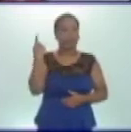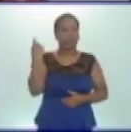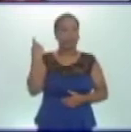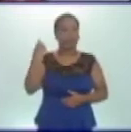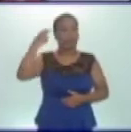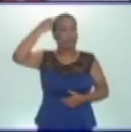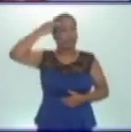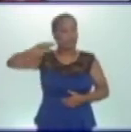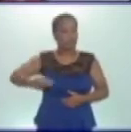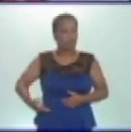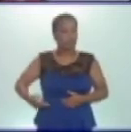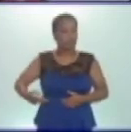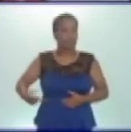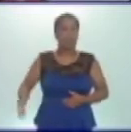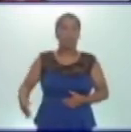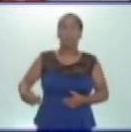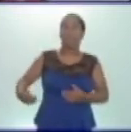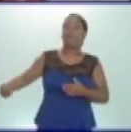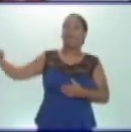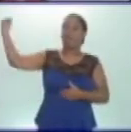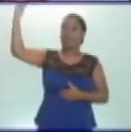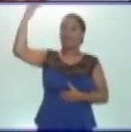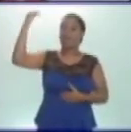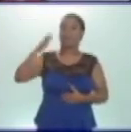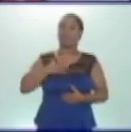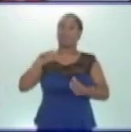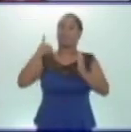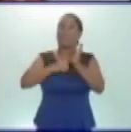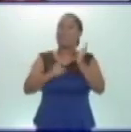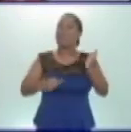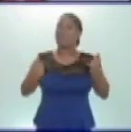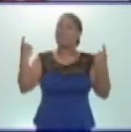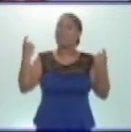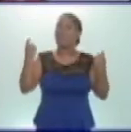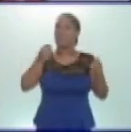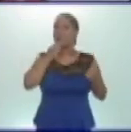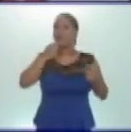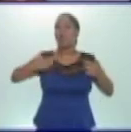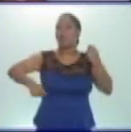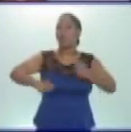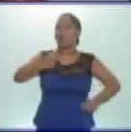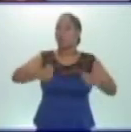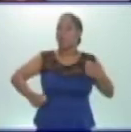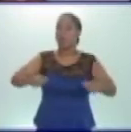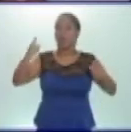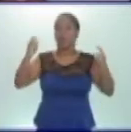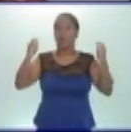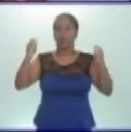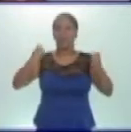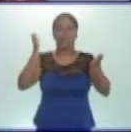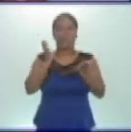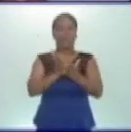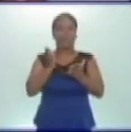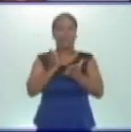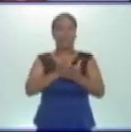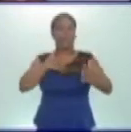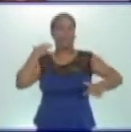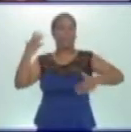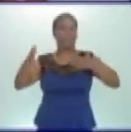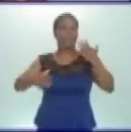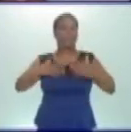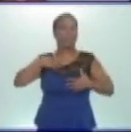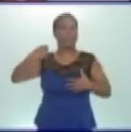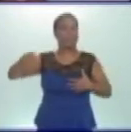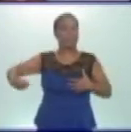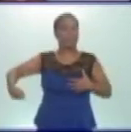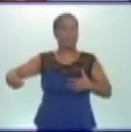poder crecer y tener la energía necesaria para correr, jugar, estudiar y disfrutar de nuestros derechos.